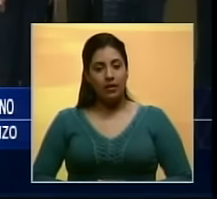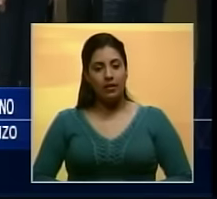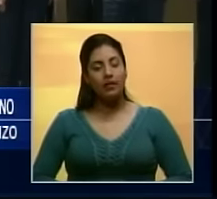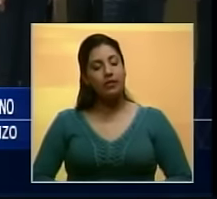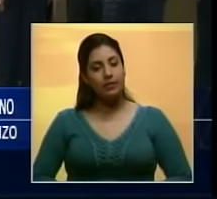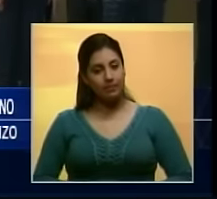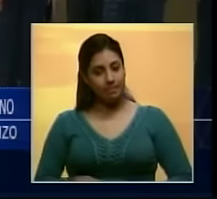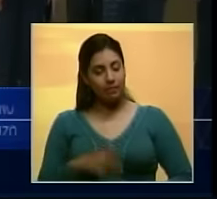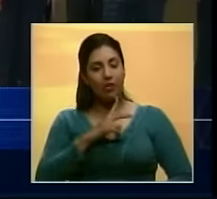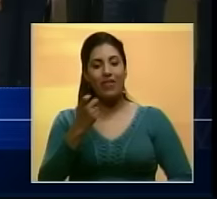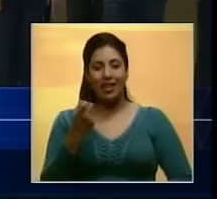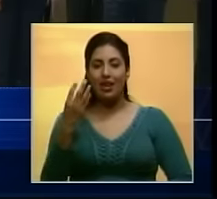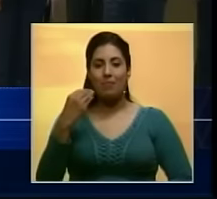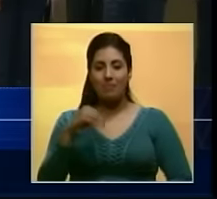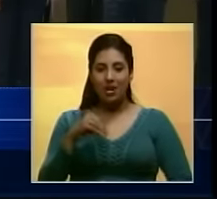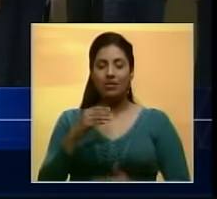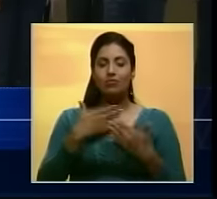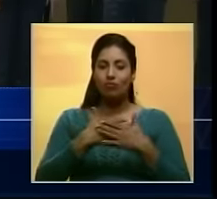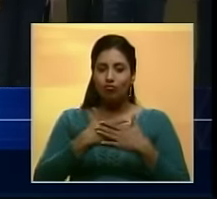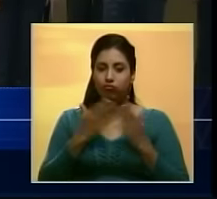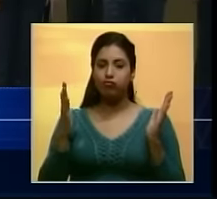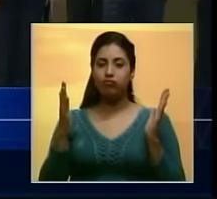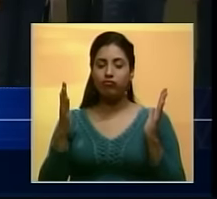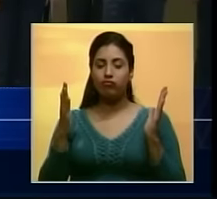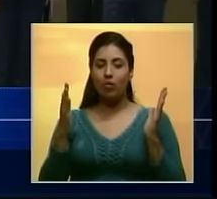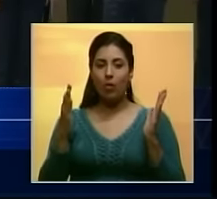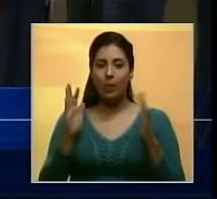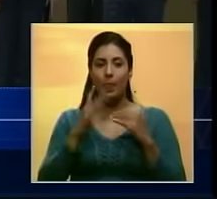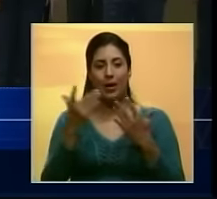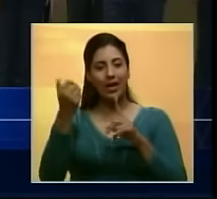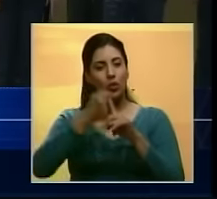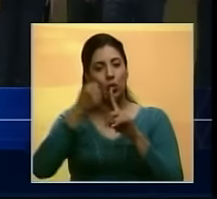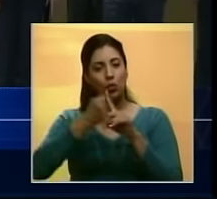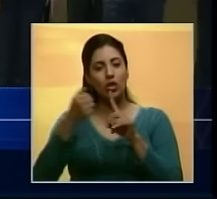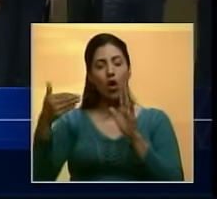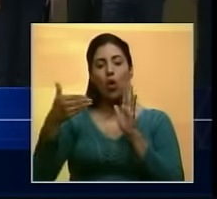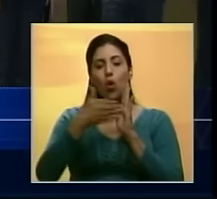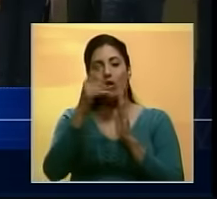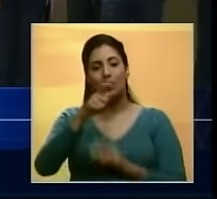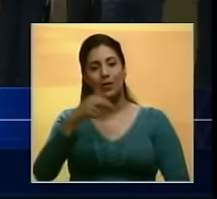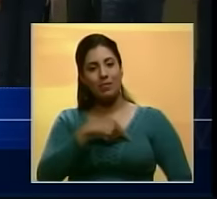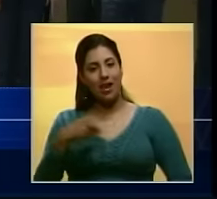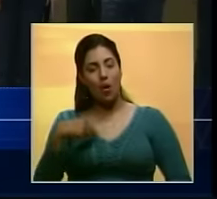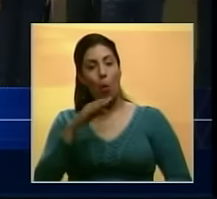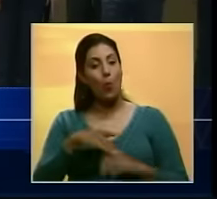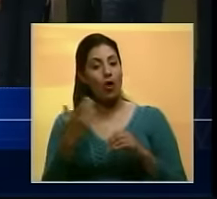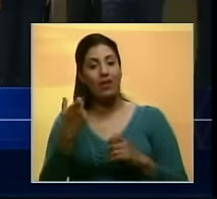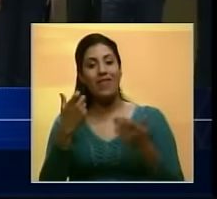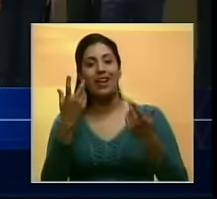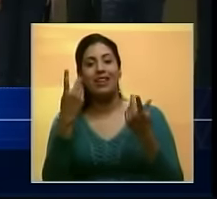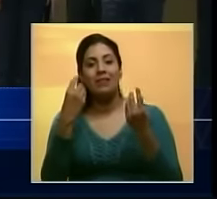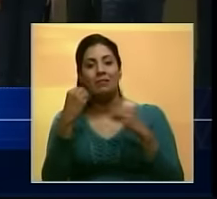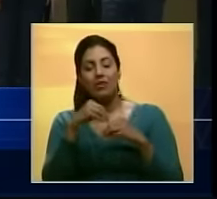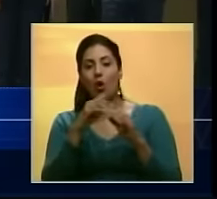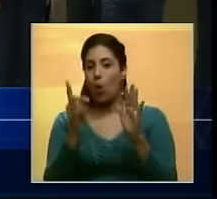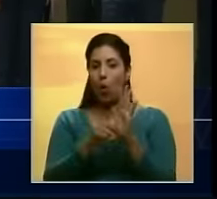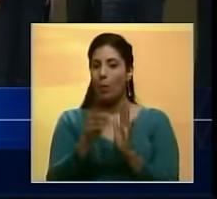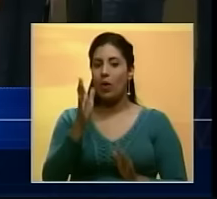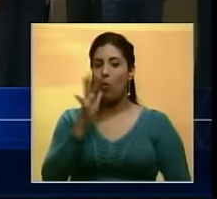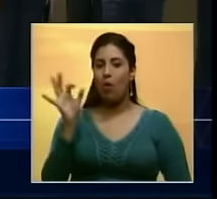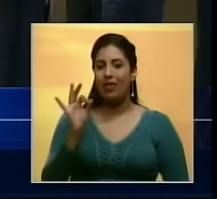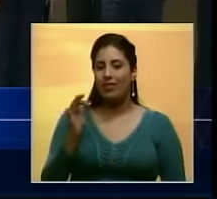Necesitamos más colaboración de las dos partes para luchar contra el contrabando porque el contrabando no le conviene absolutamente